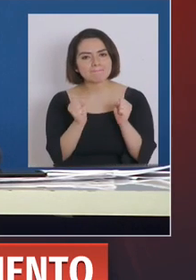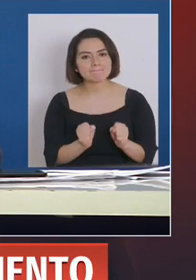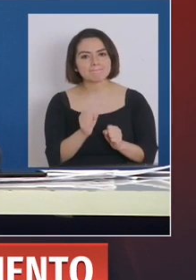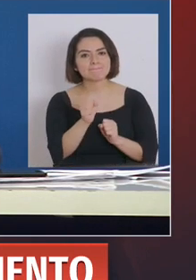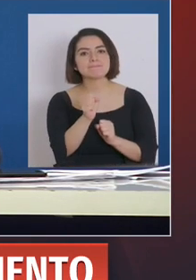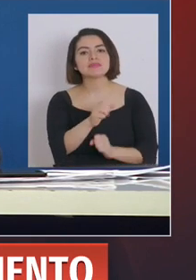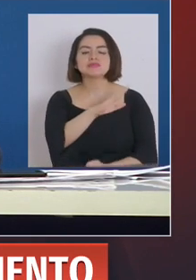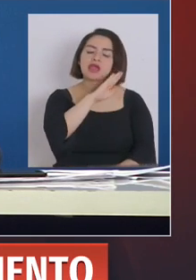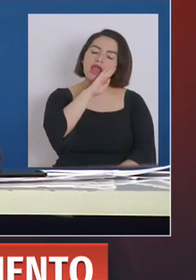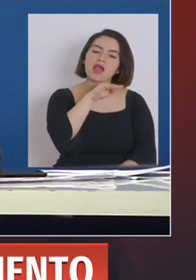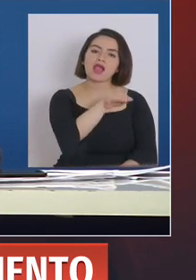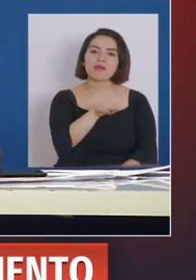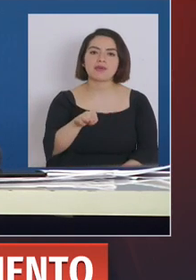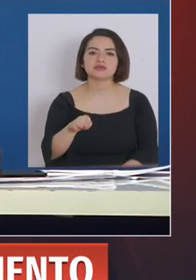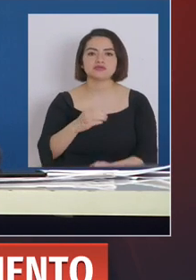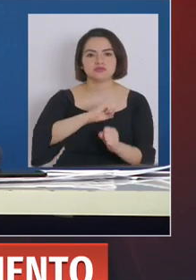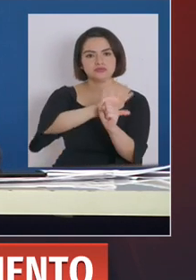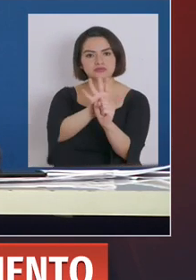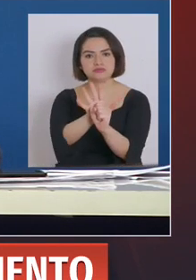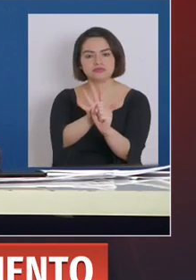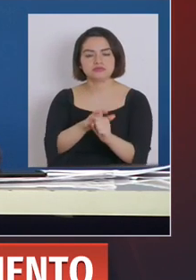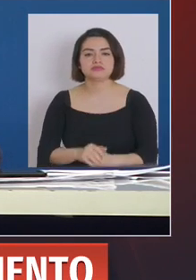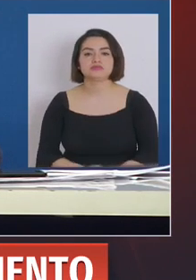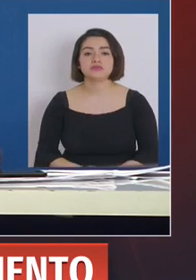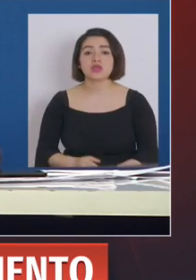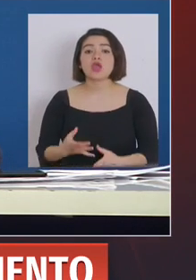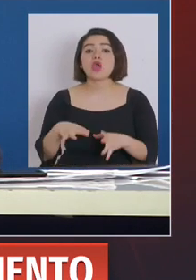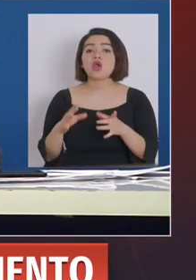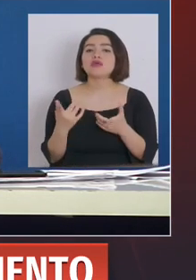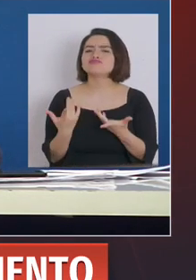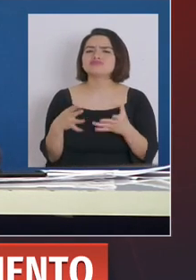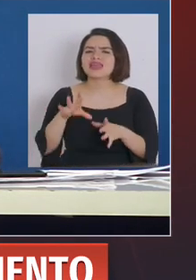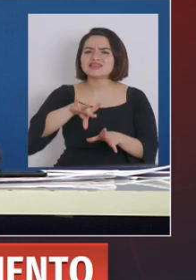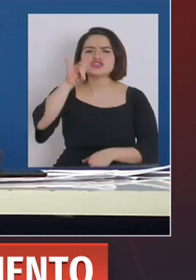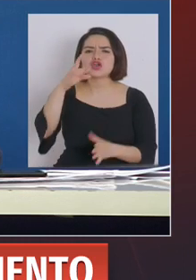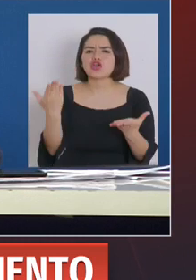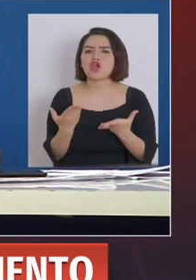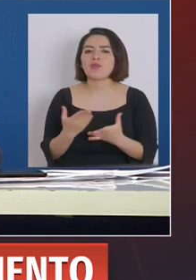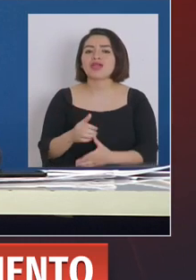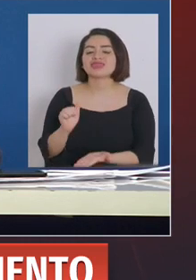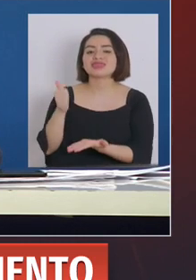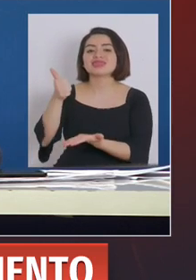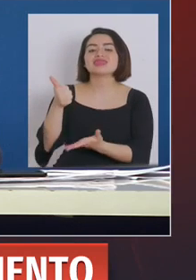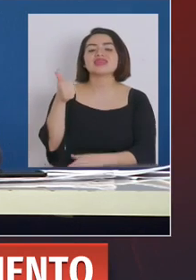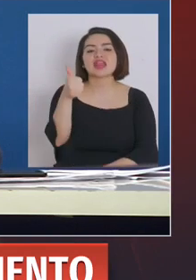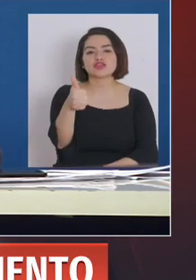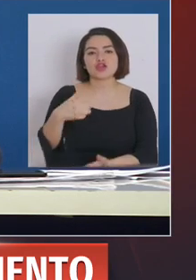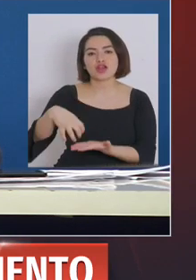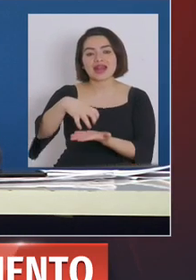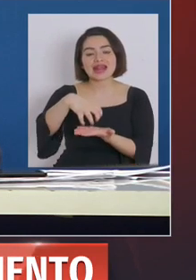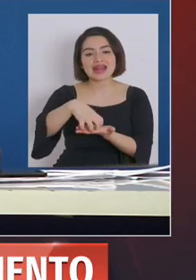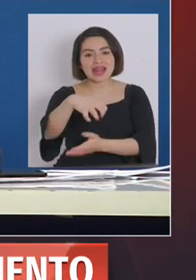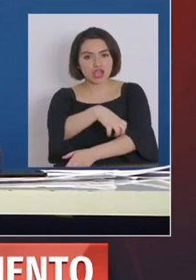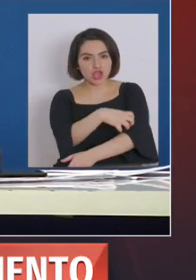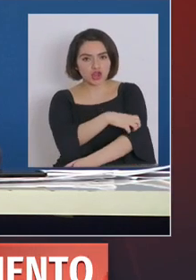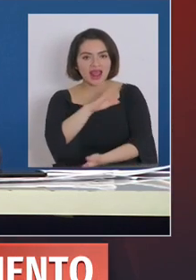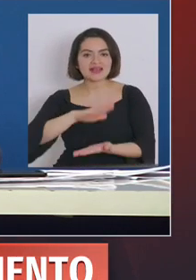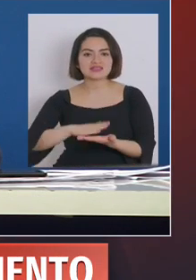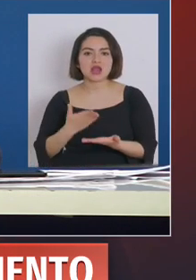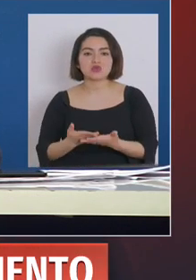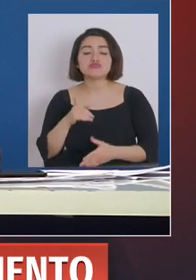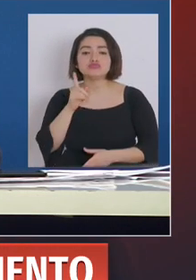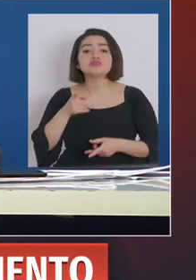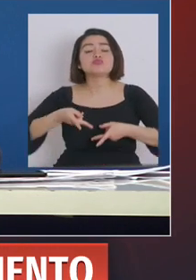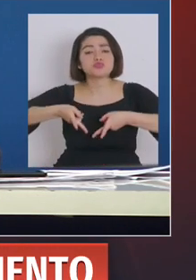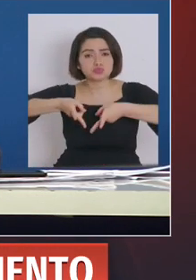COVID, y esto lo hemos decidido en conjunto con los directores regionales de salud que tienen la potestad para, obviamente, hacer esos cambios